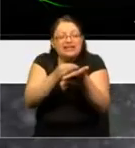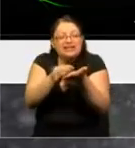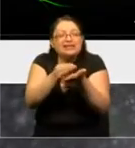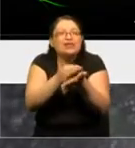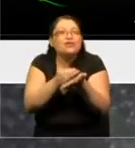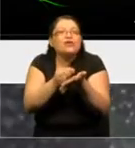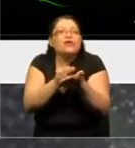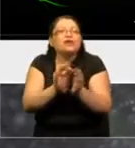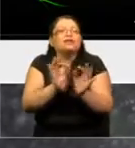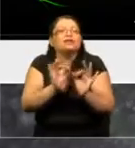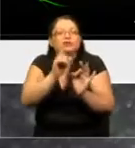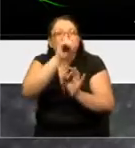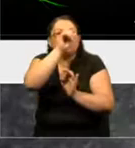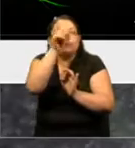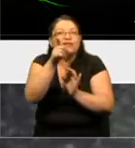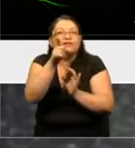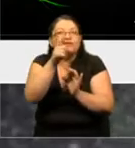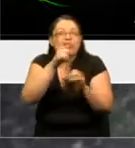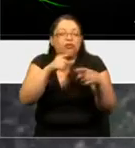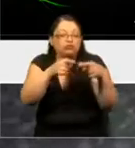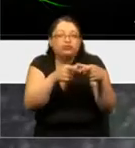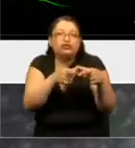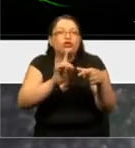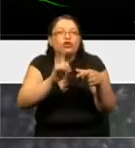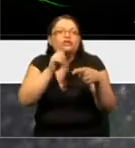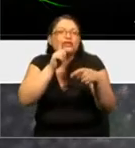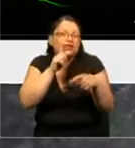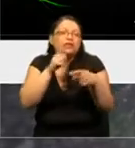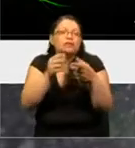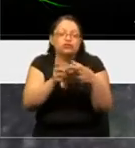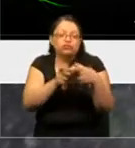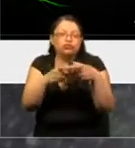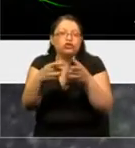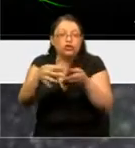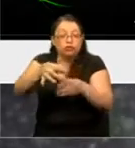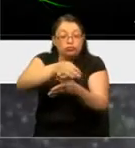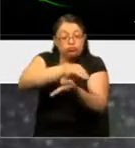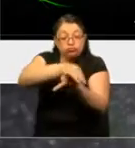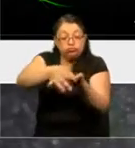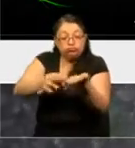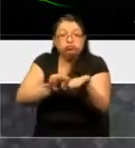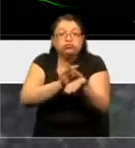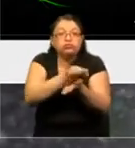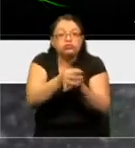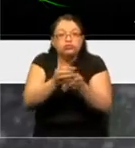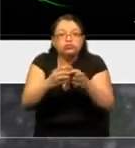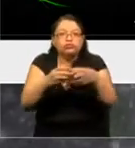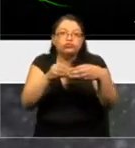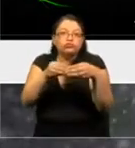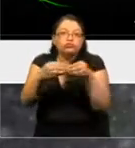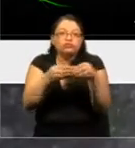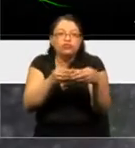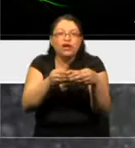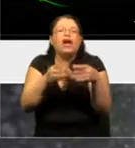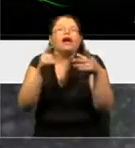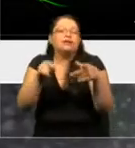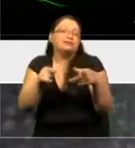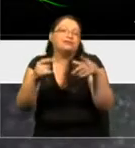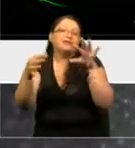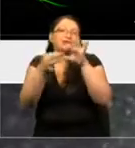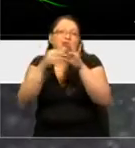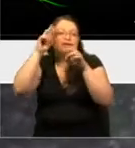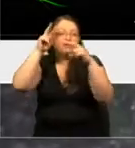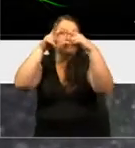epitelio, sino que presenta extensiones citoplasmáticas que definen los dominios involucrados en la sinapsis, que son